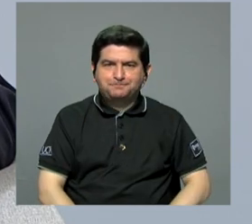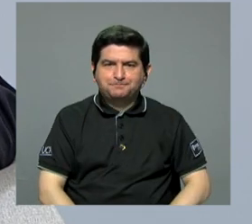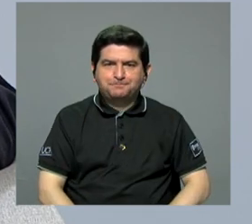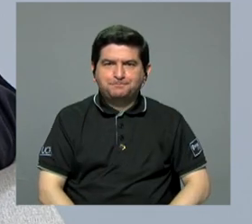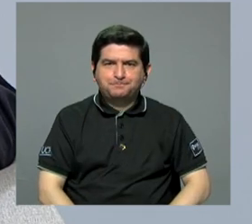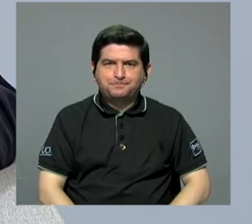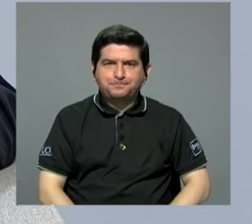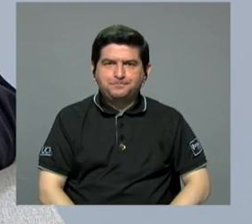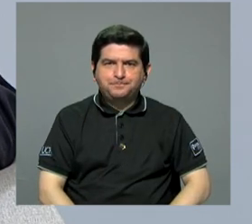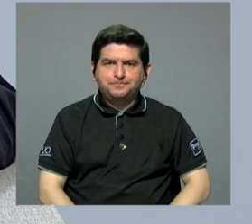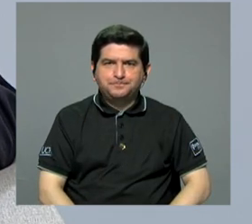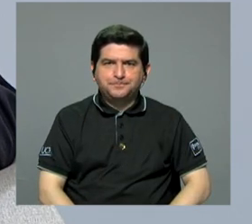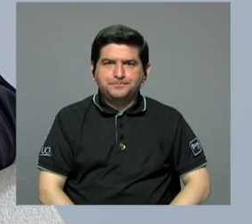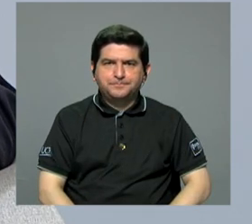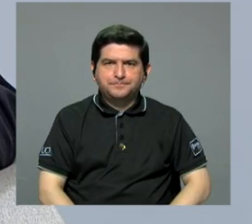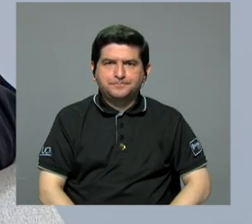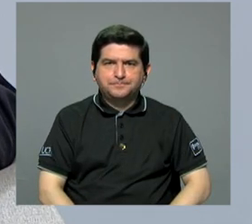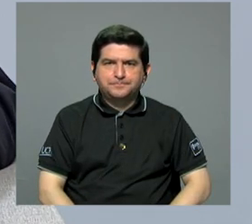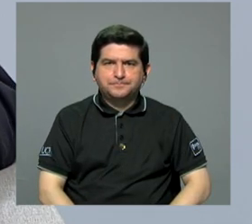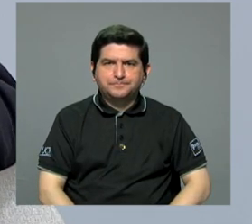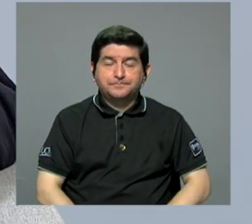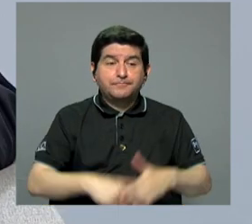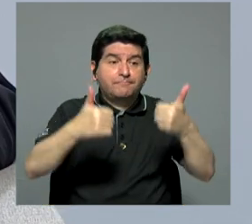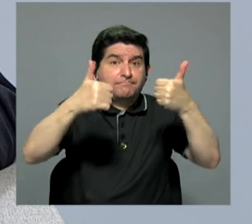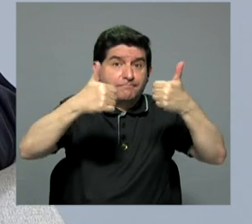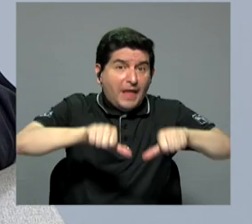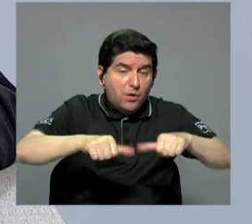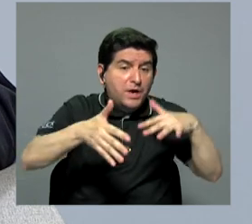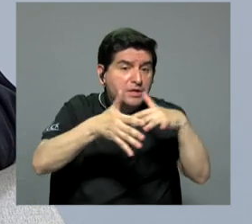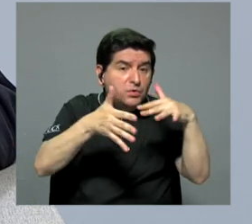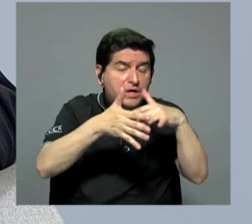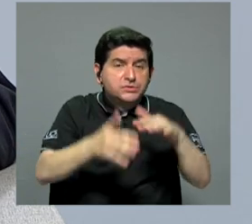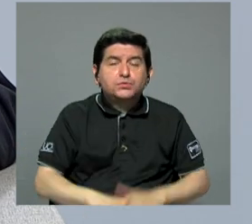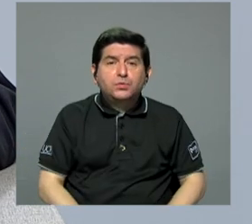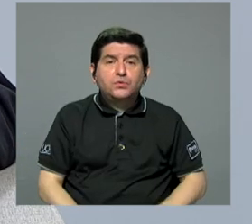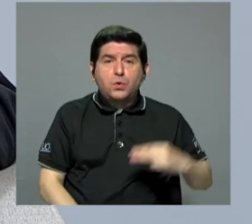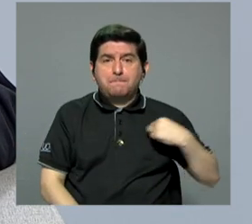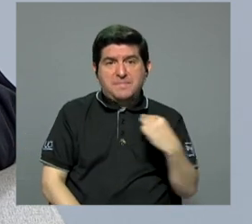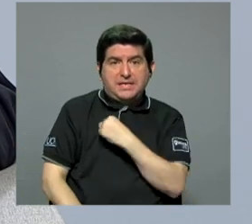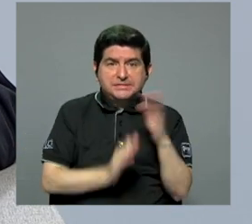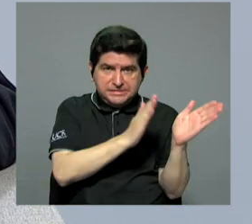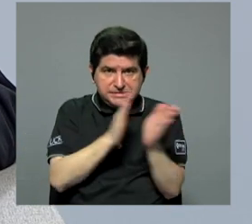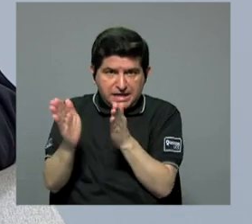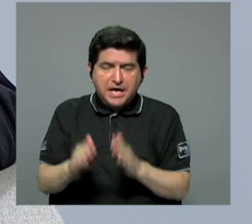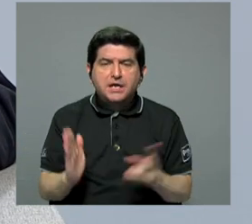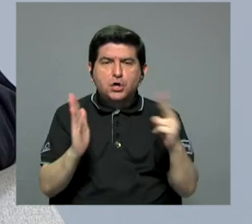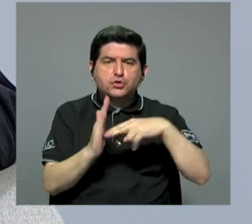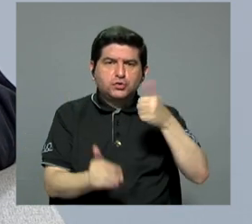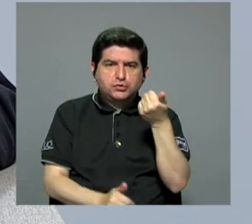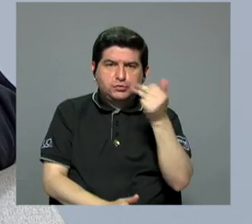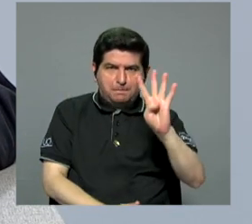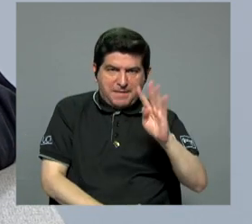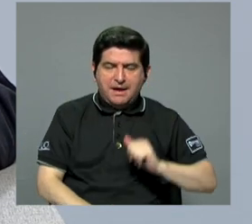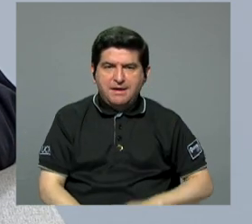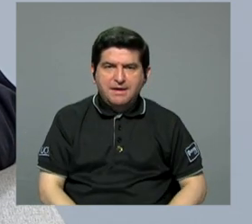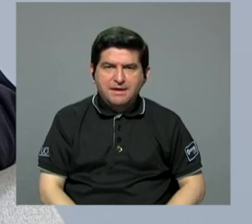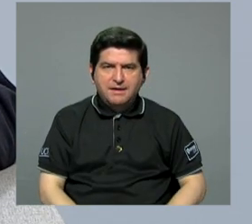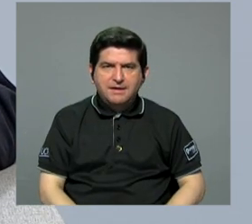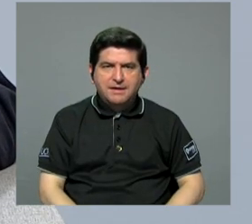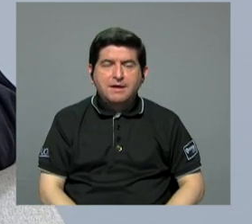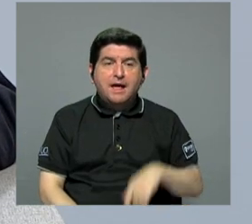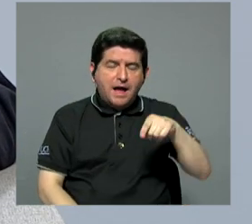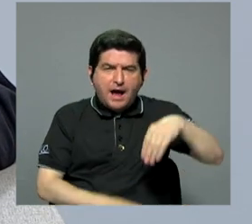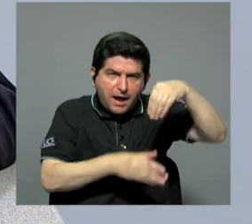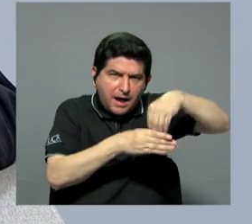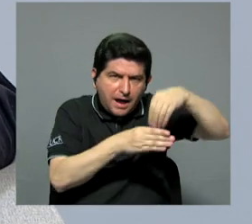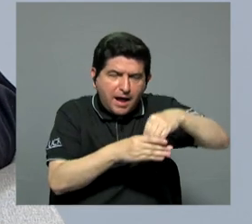Resulta que de acuerdo a un estudio del Midenplan, en el 2014 la reserva